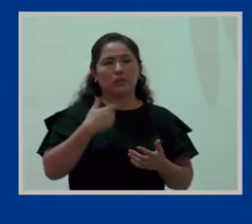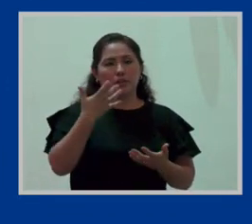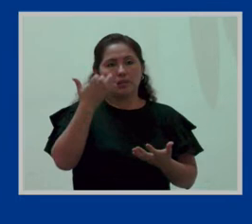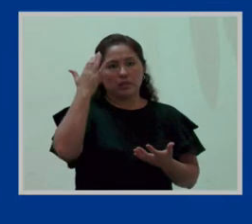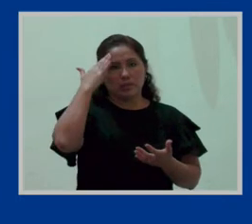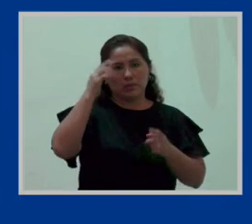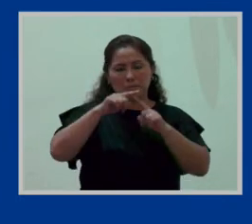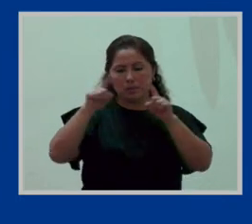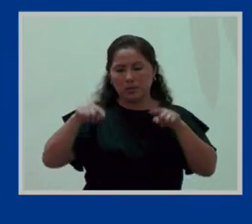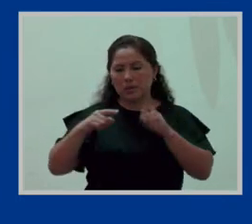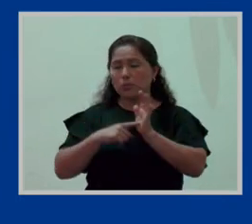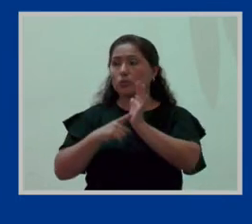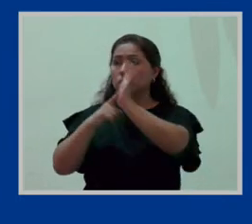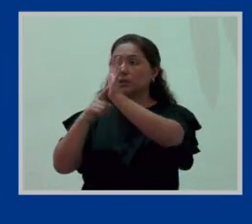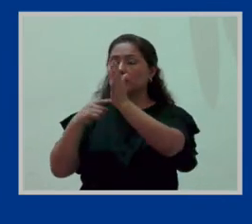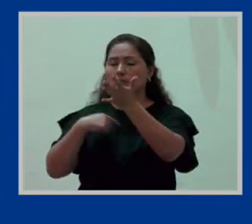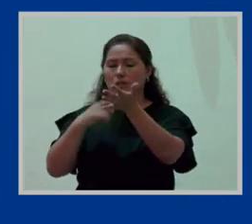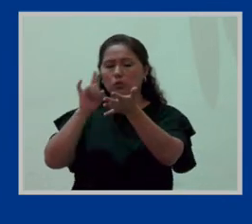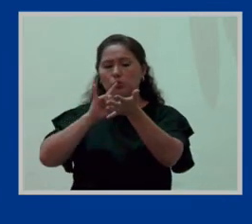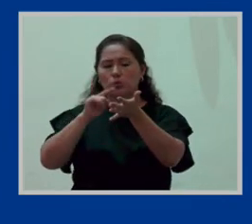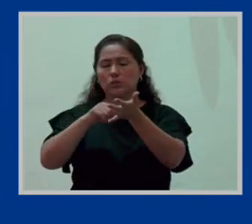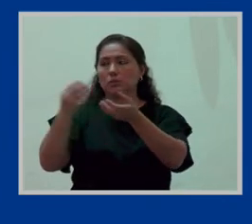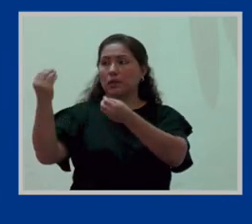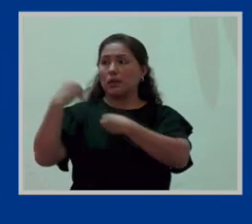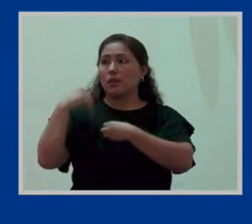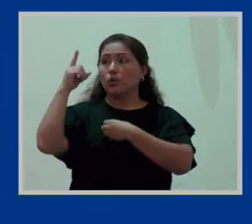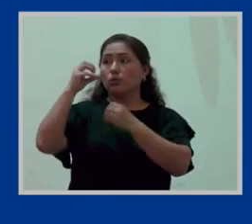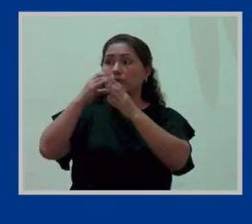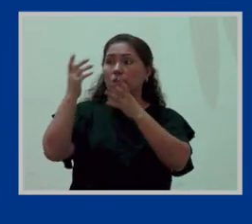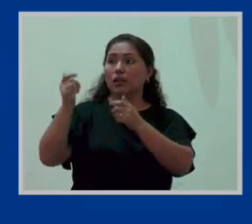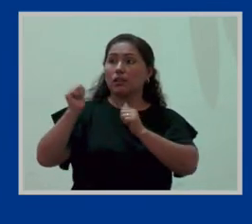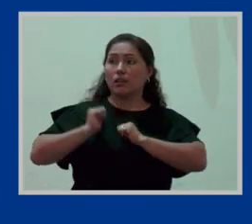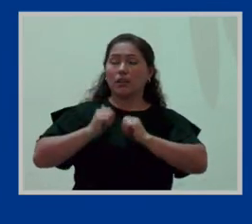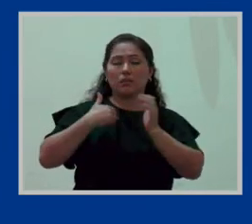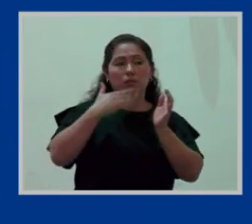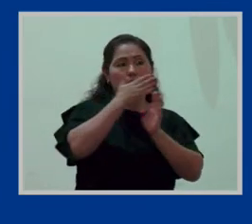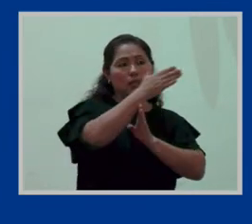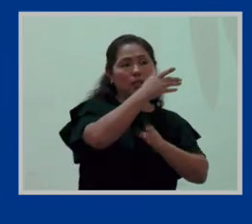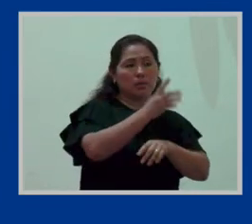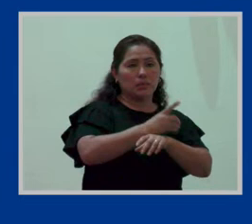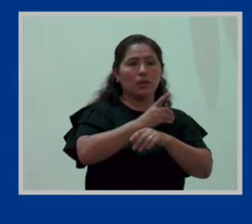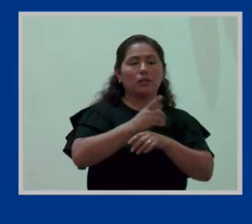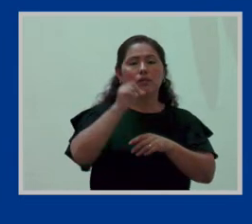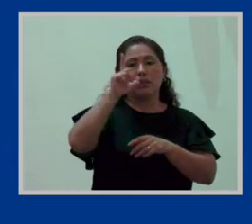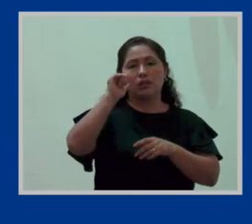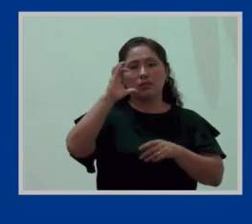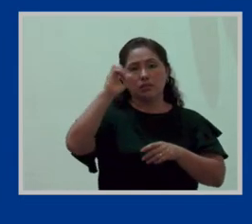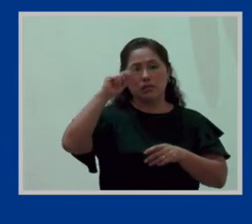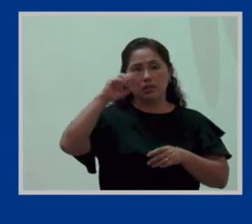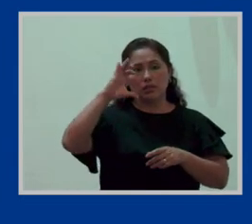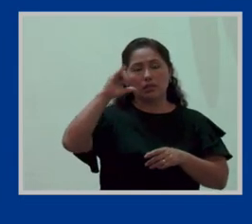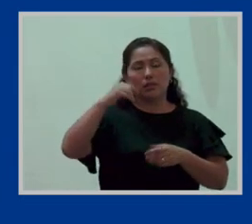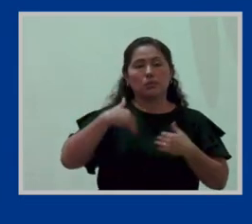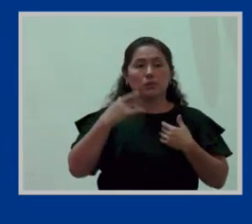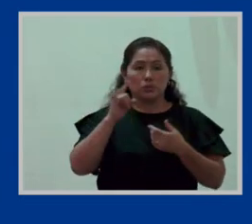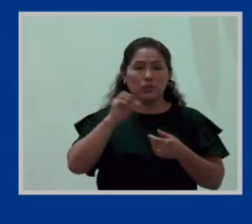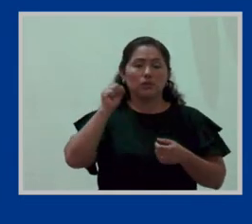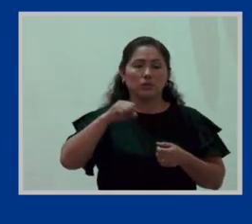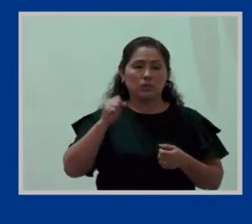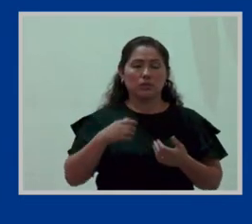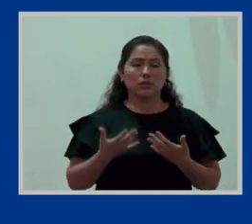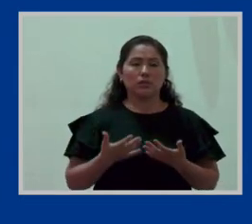porque lógicamente tengo que hacer un buen uso de esa licencia que me otorgan, ¿no? Pero lo que voy es a que no nos dejemos de repente